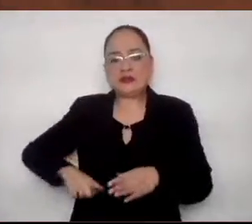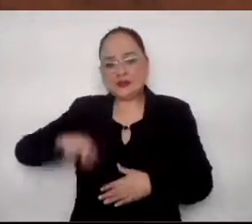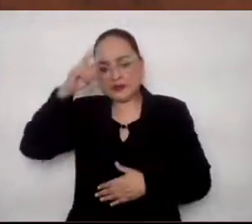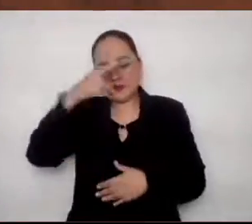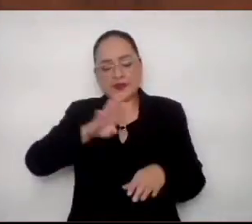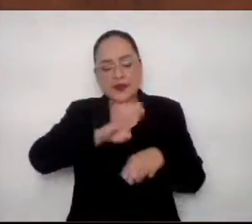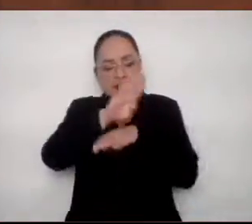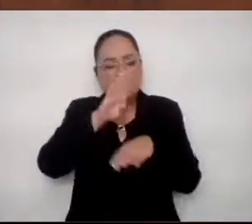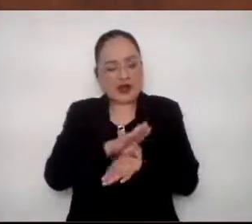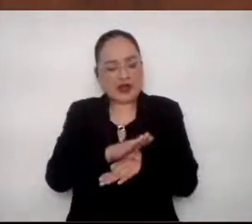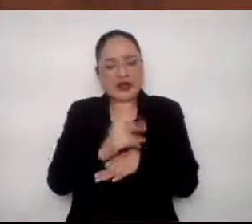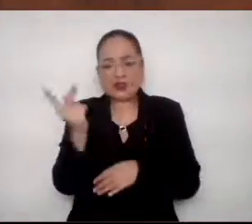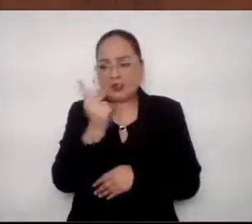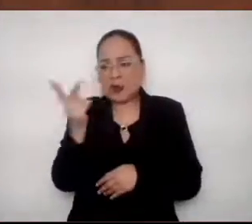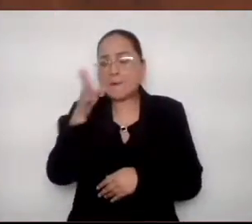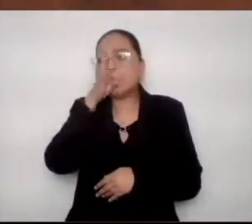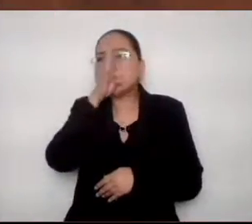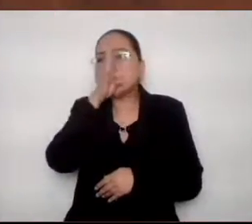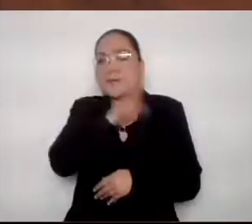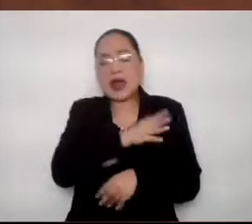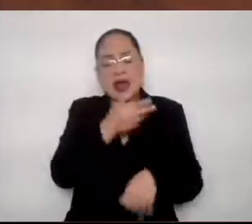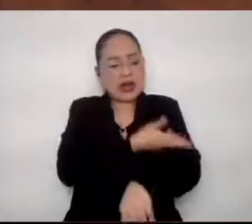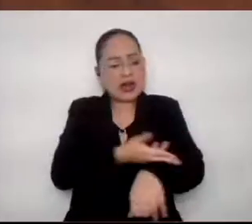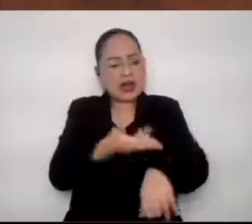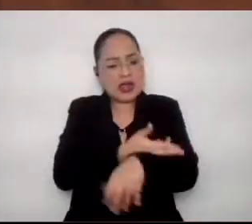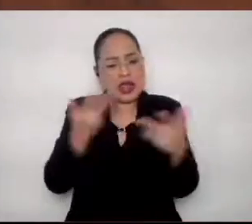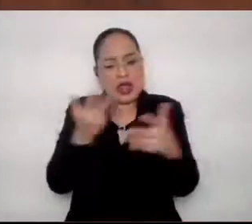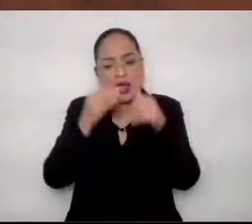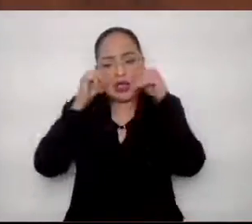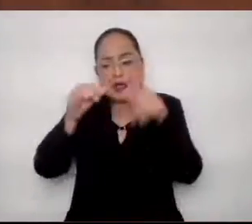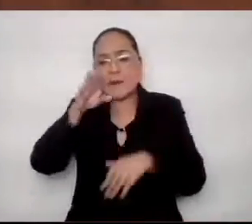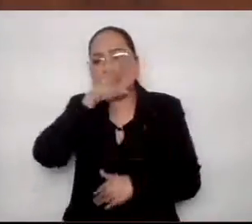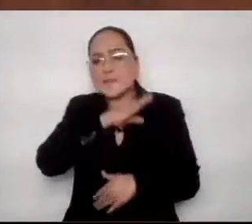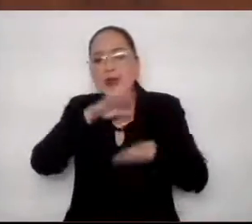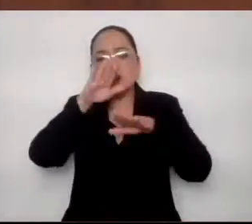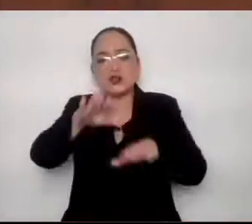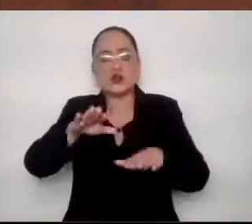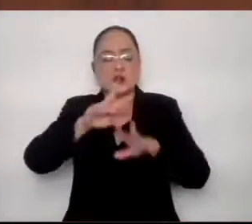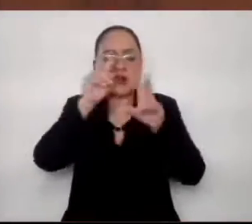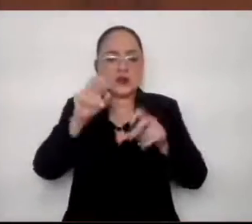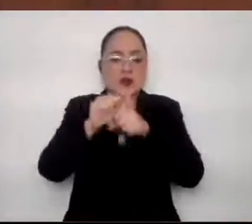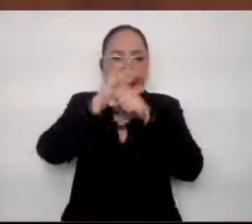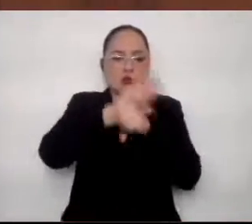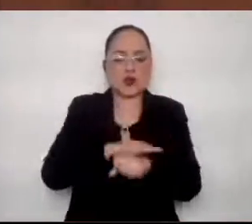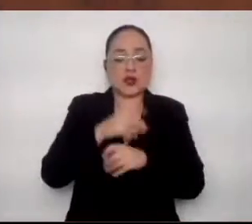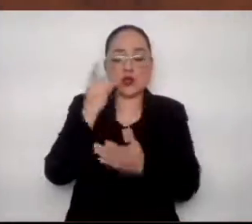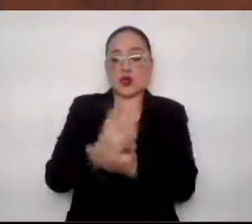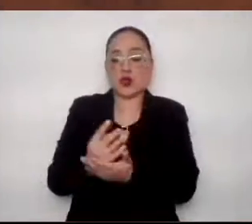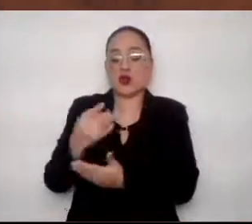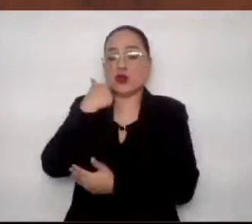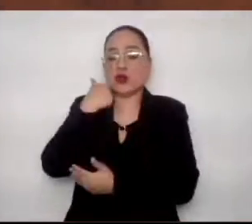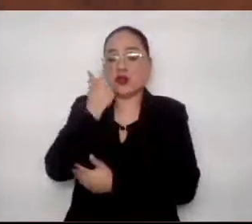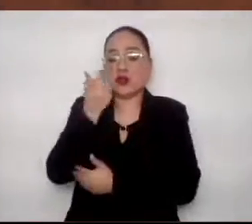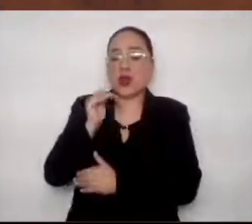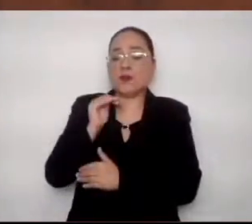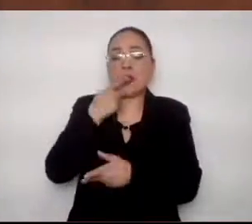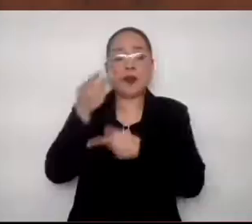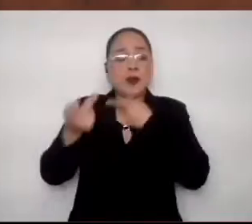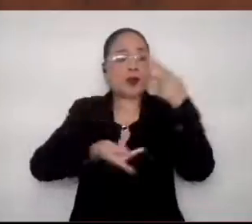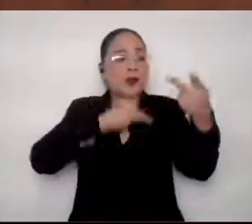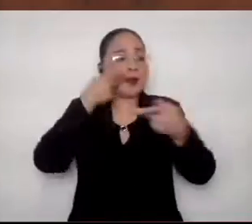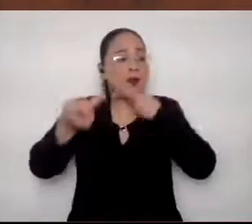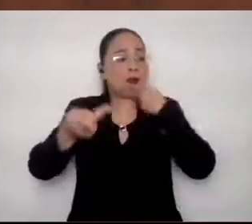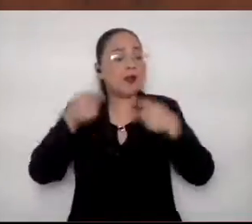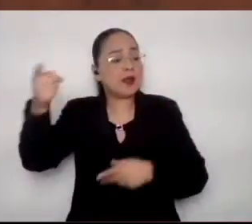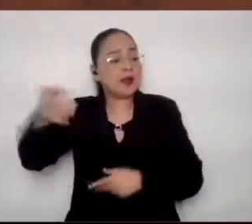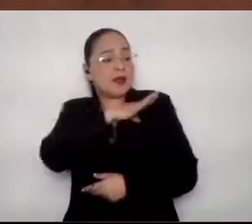lo que asegura ha sido una gestión de la pandemia basada en una estrategia ideológica populista, cuyo desprecio por la ciencia condenó a